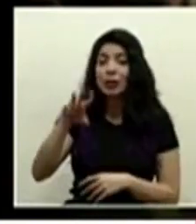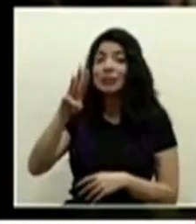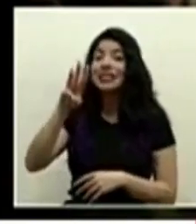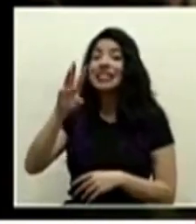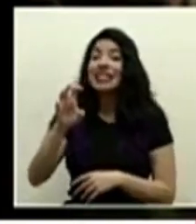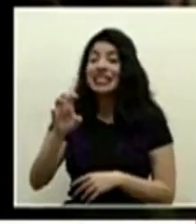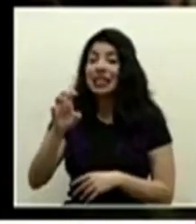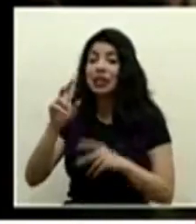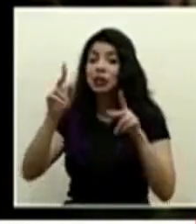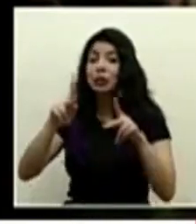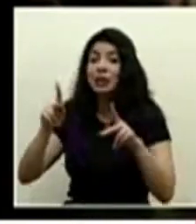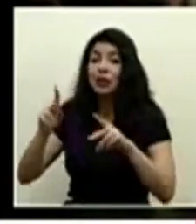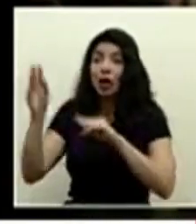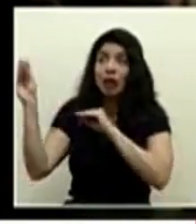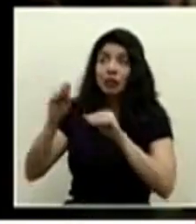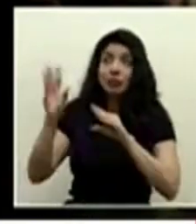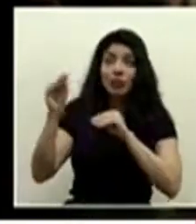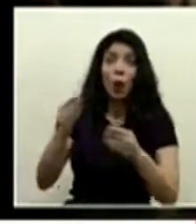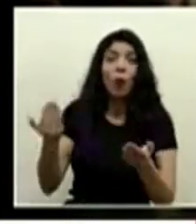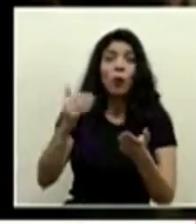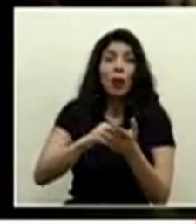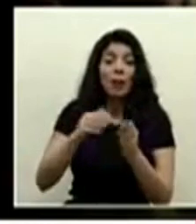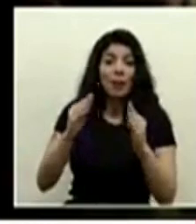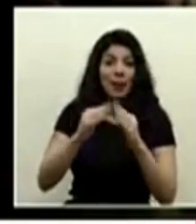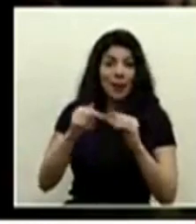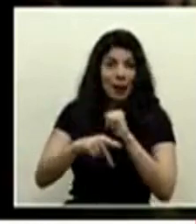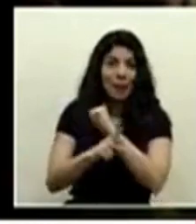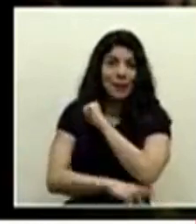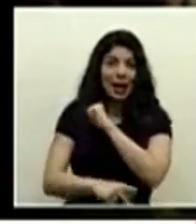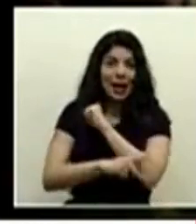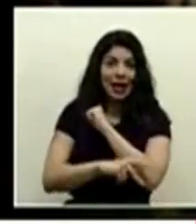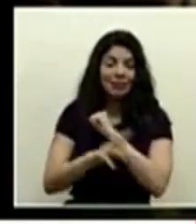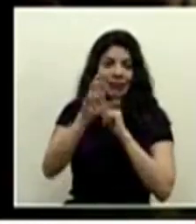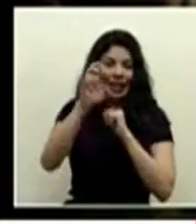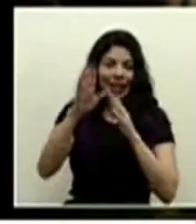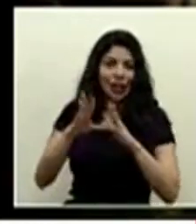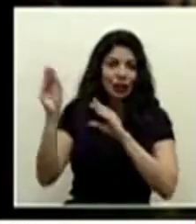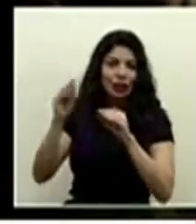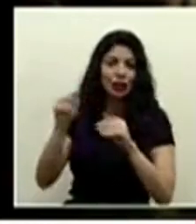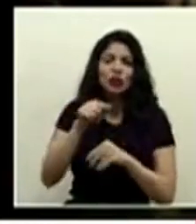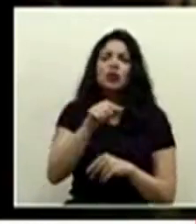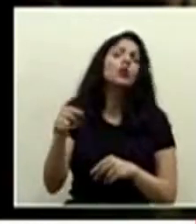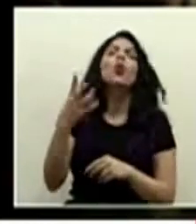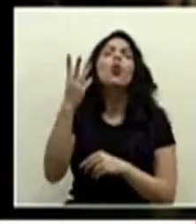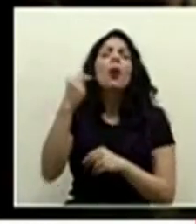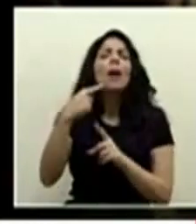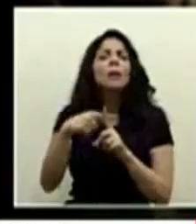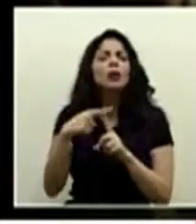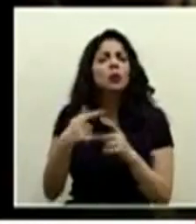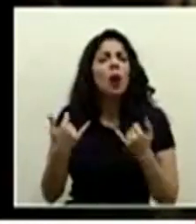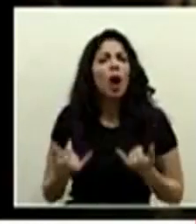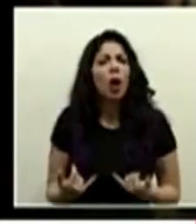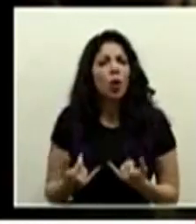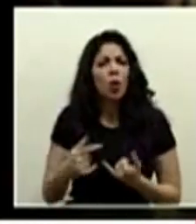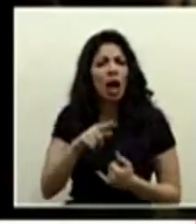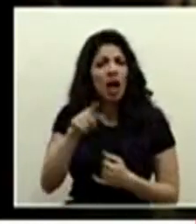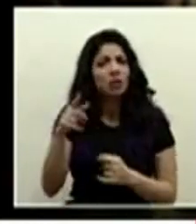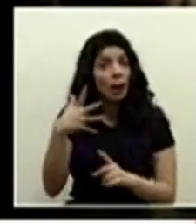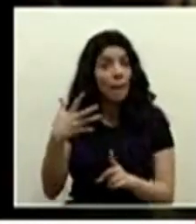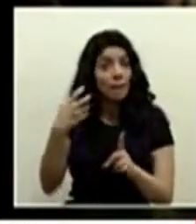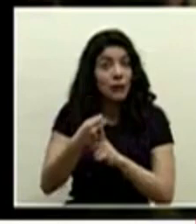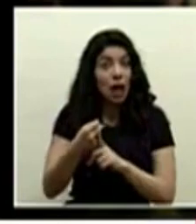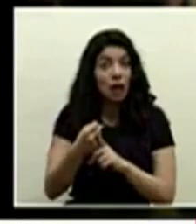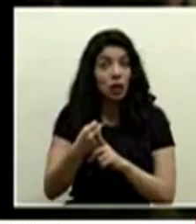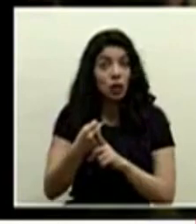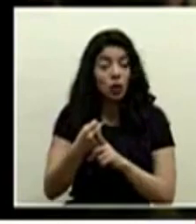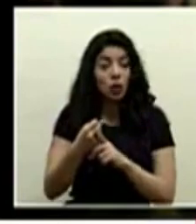repatriados señor ministro que estimación hay de casos positivos hasta la fecha cuanto han impactado las